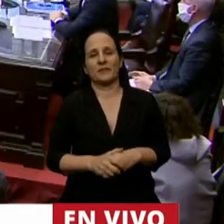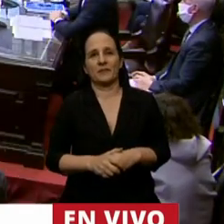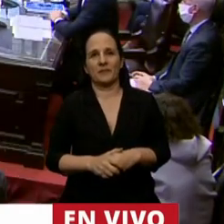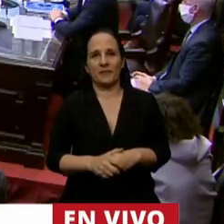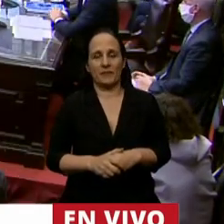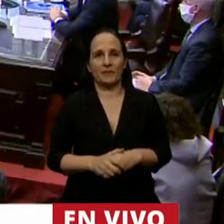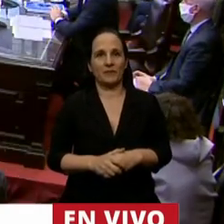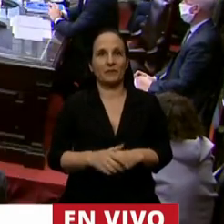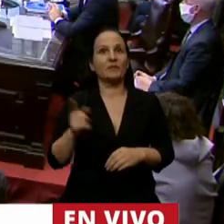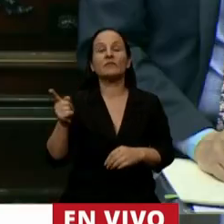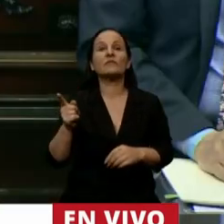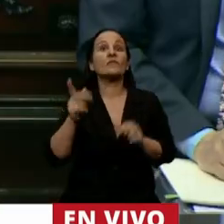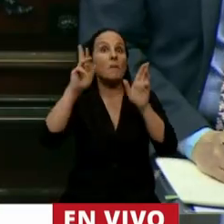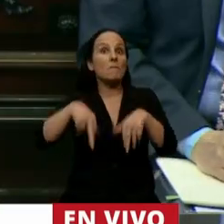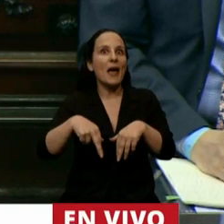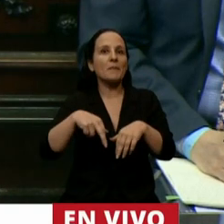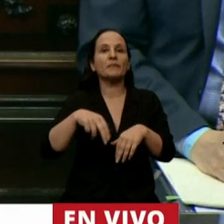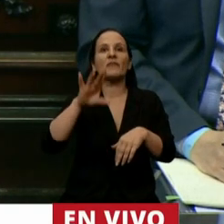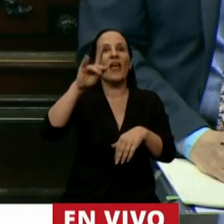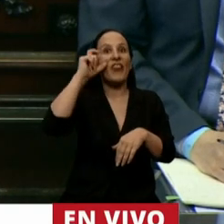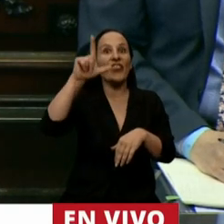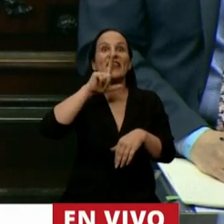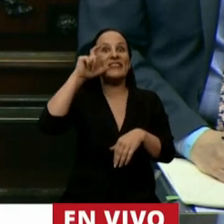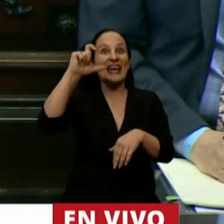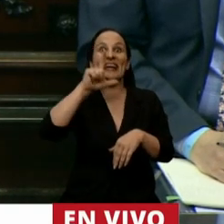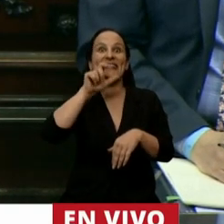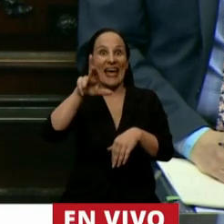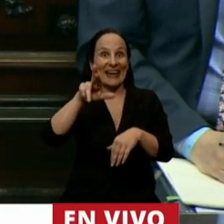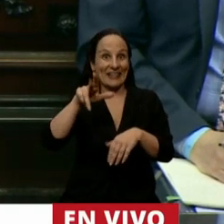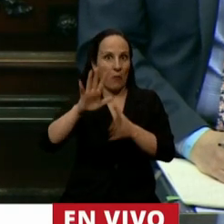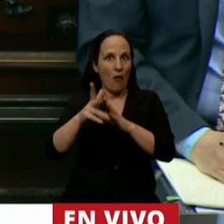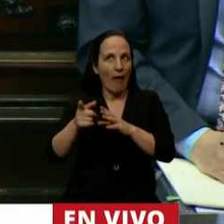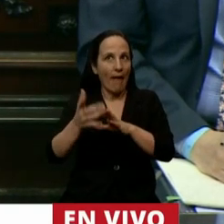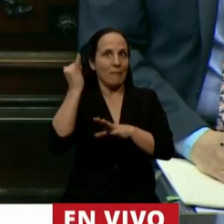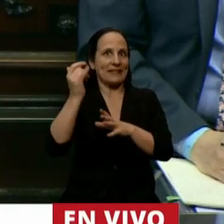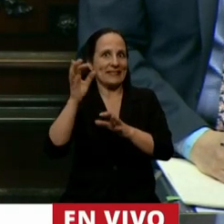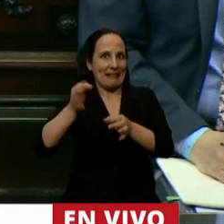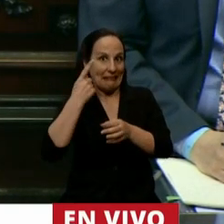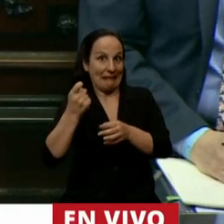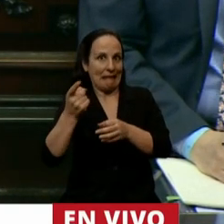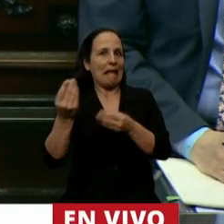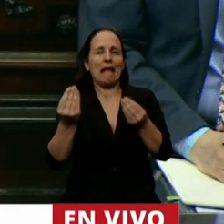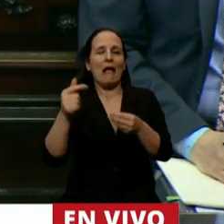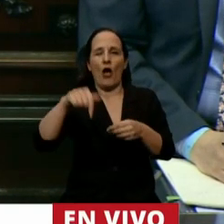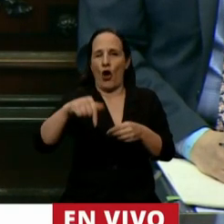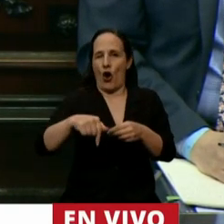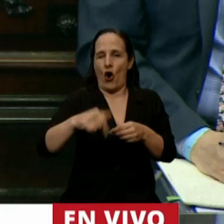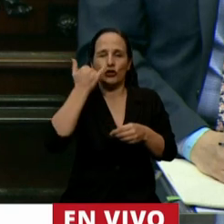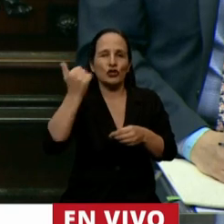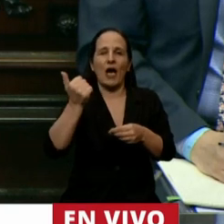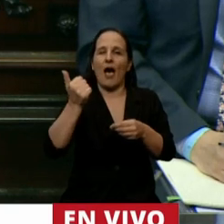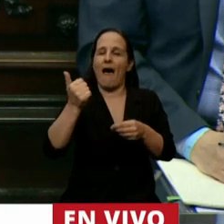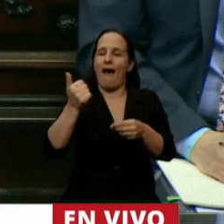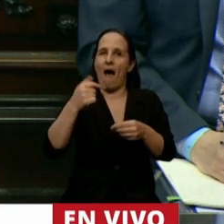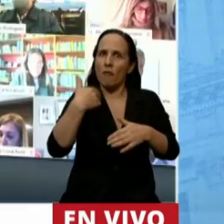el programa detectar es un programa que hoy está teniendo resultados